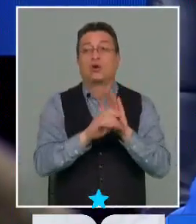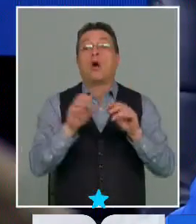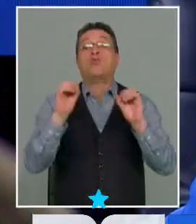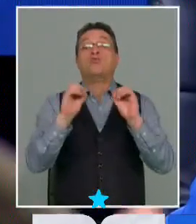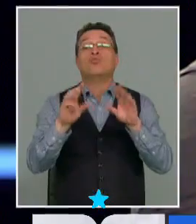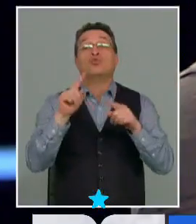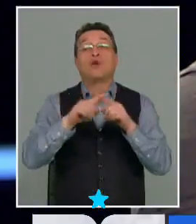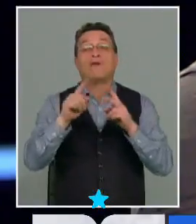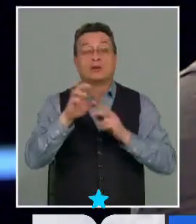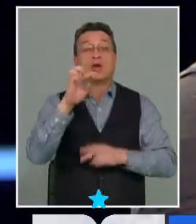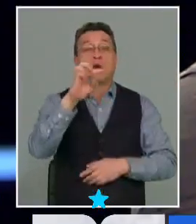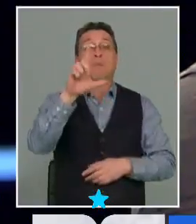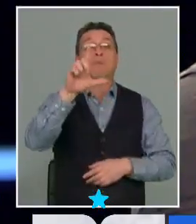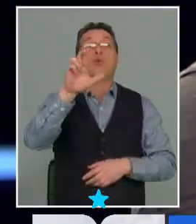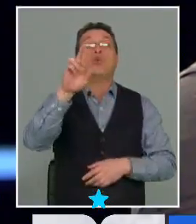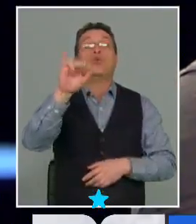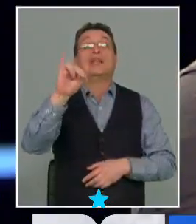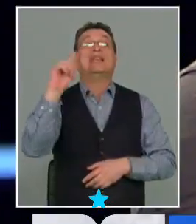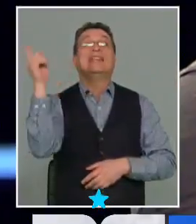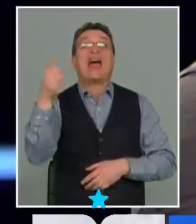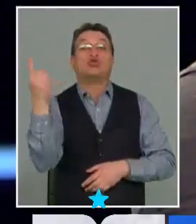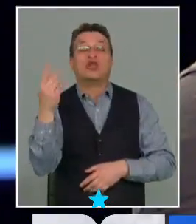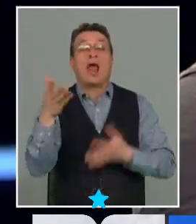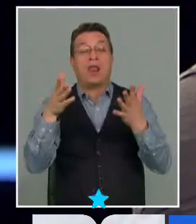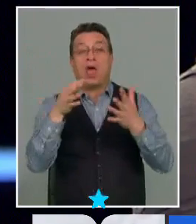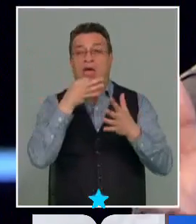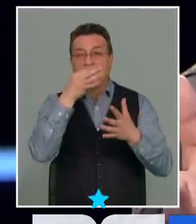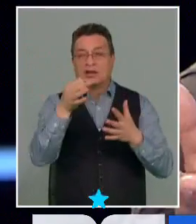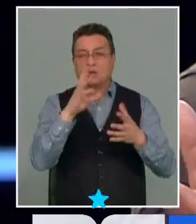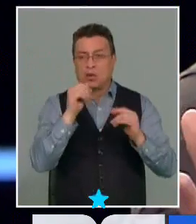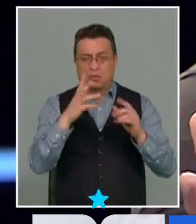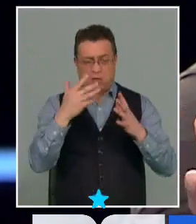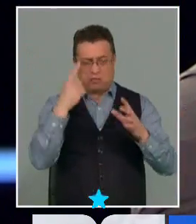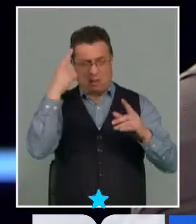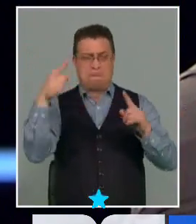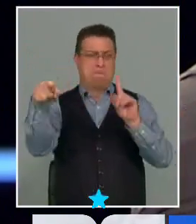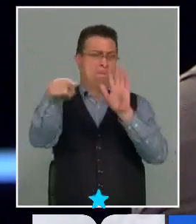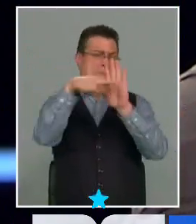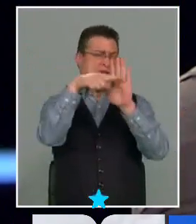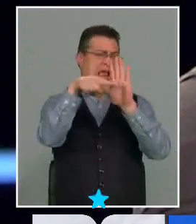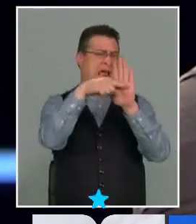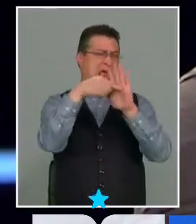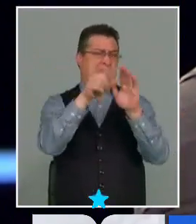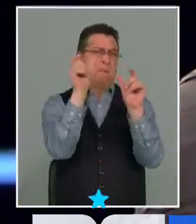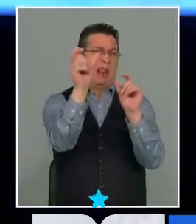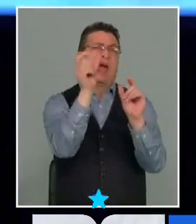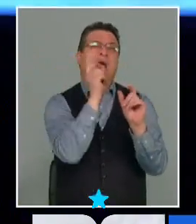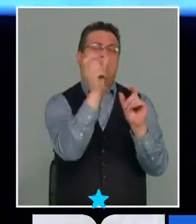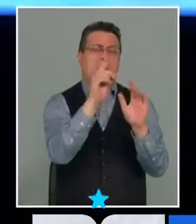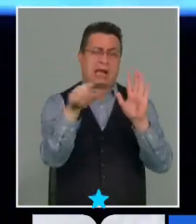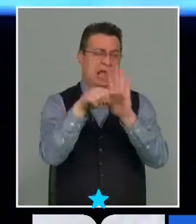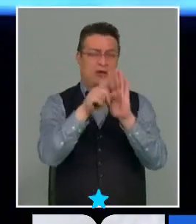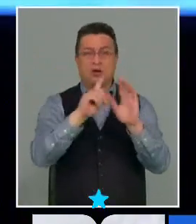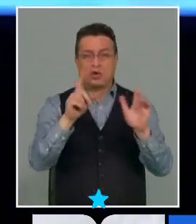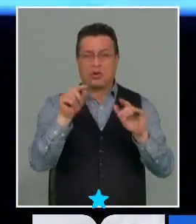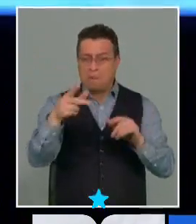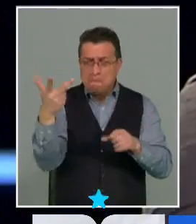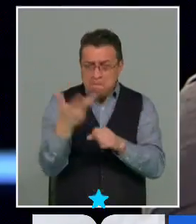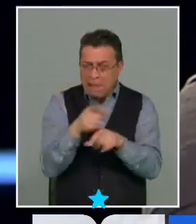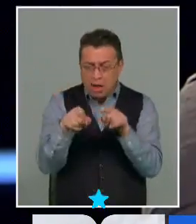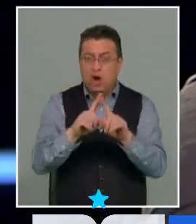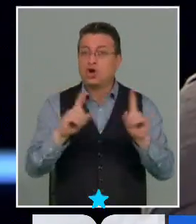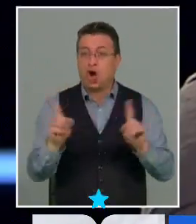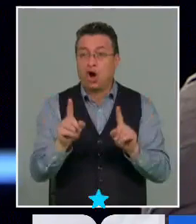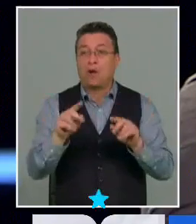Muchas veces se habla de plurinacionalidad y se trata de satanizar a la plurinacionalidad como algo negativo. La plurinacionalidad no es mala.